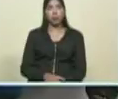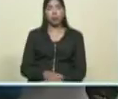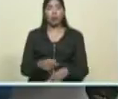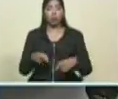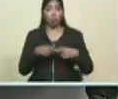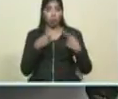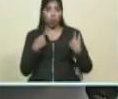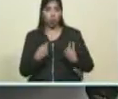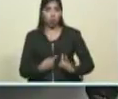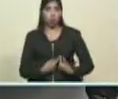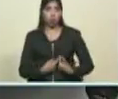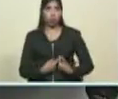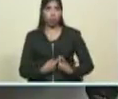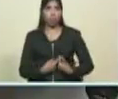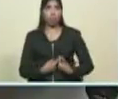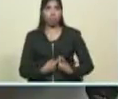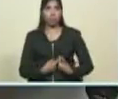corazón